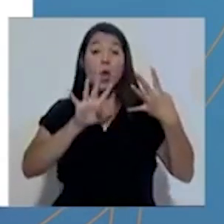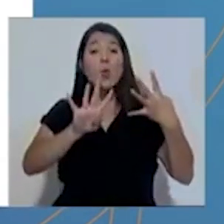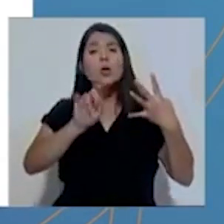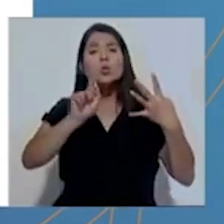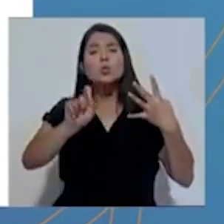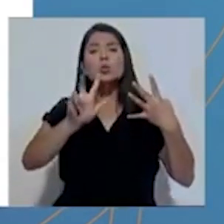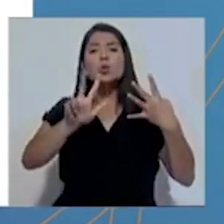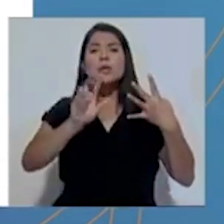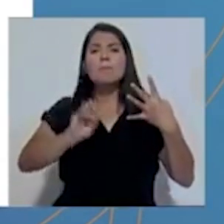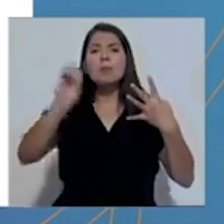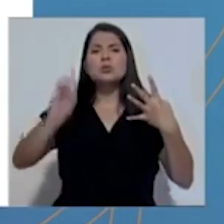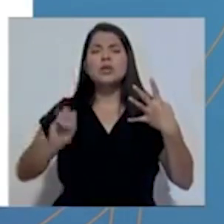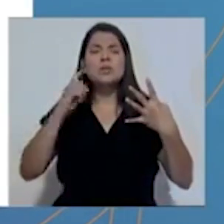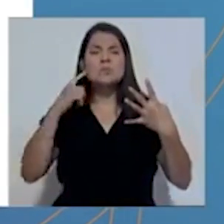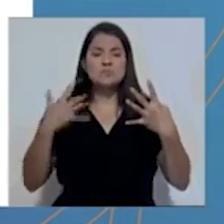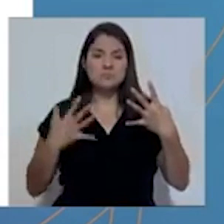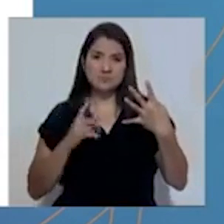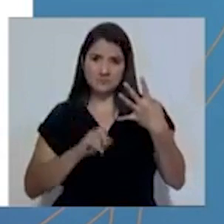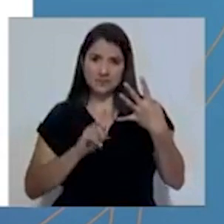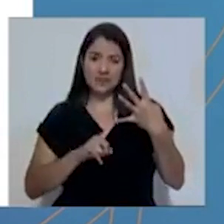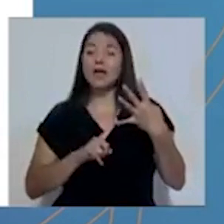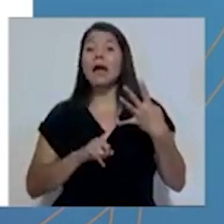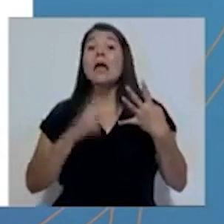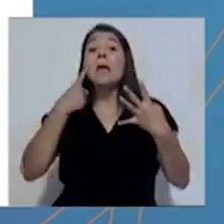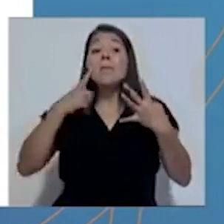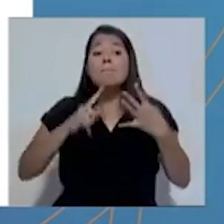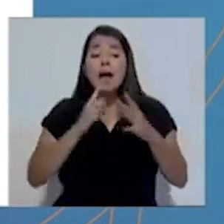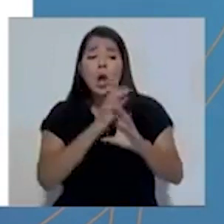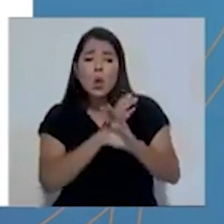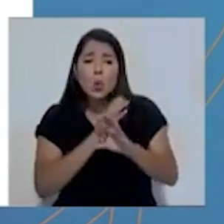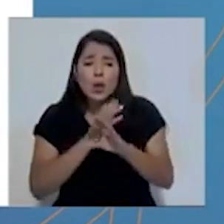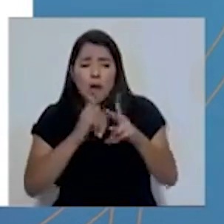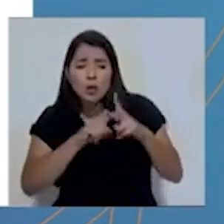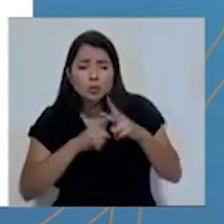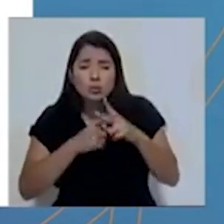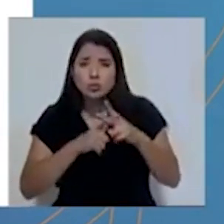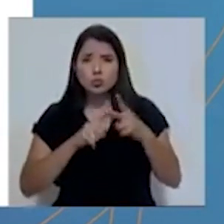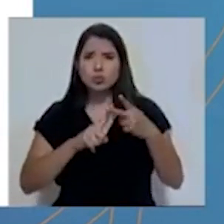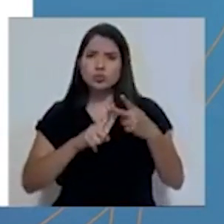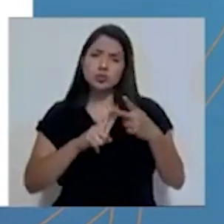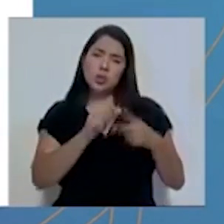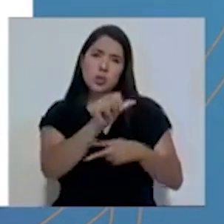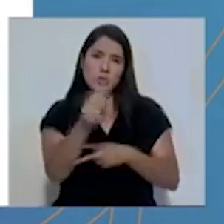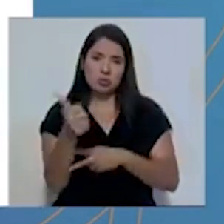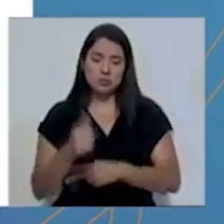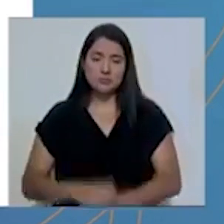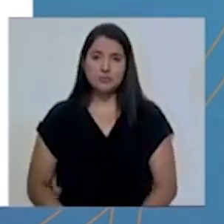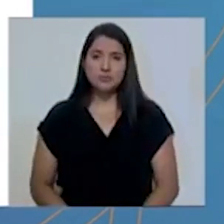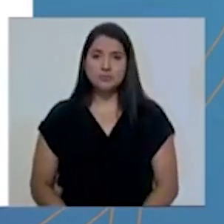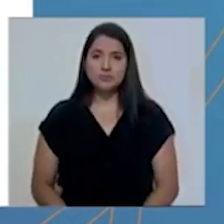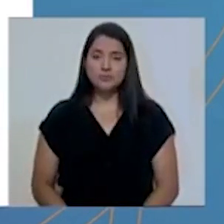.3% básicamente en mantenimiento, subsidios, entre otros.